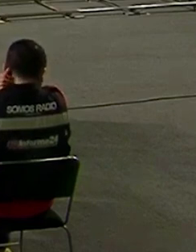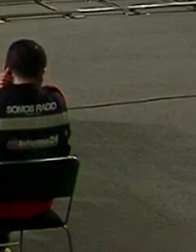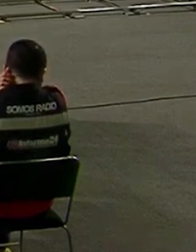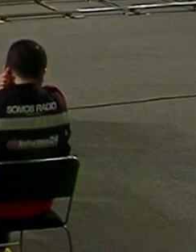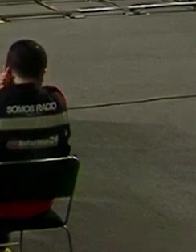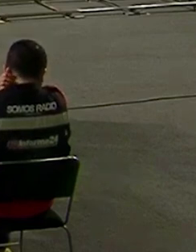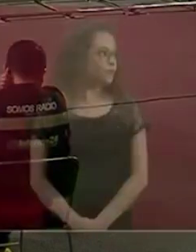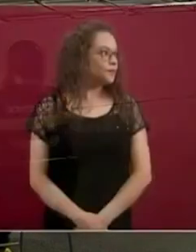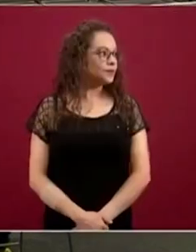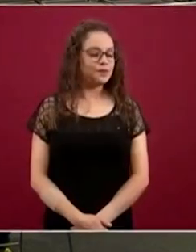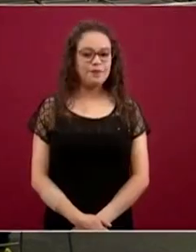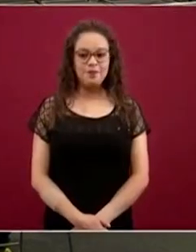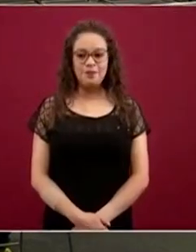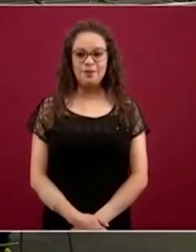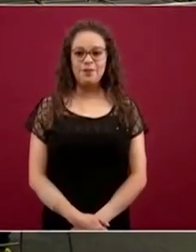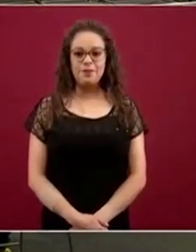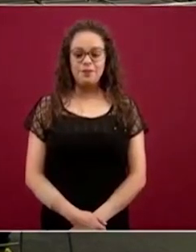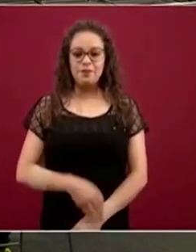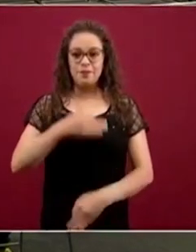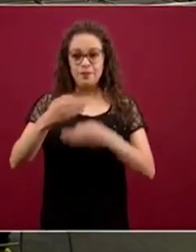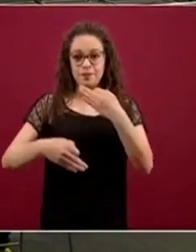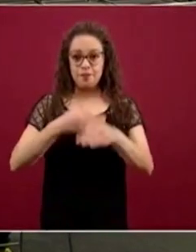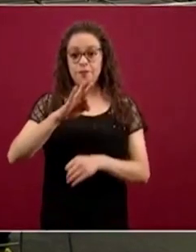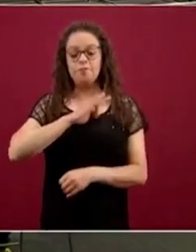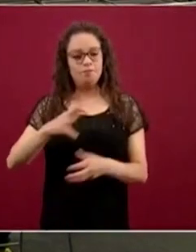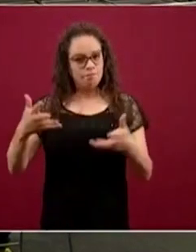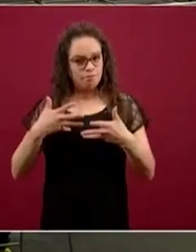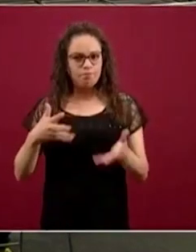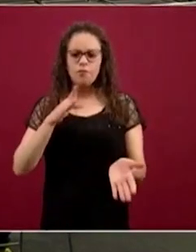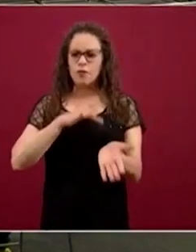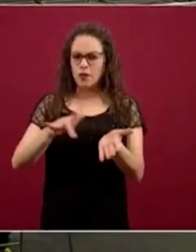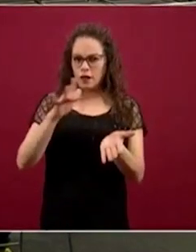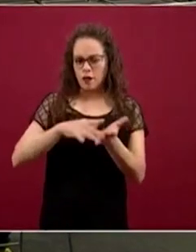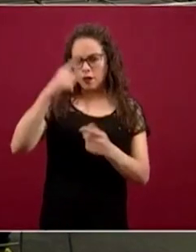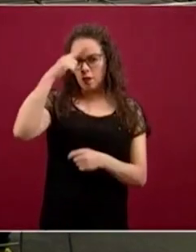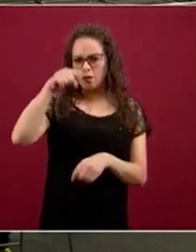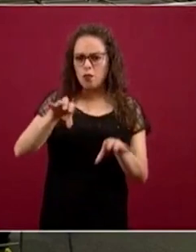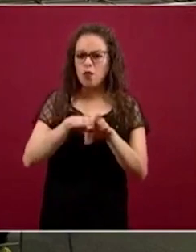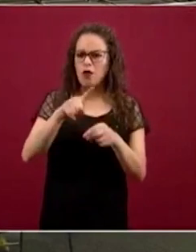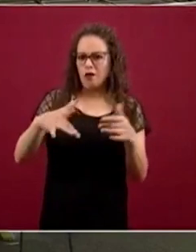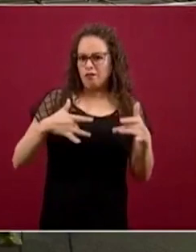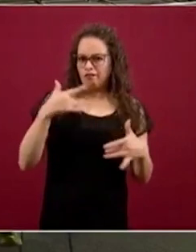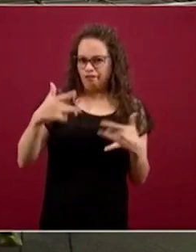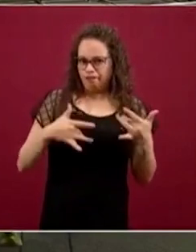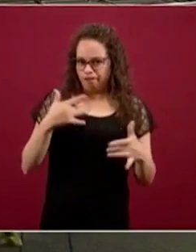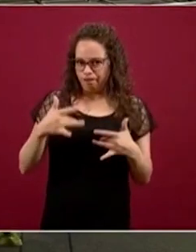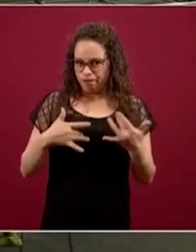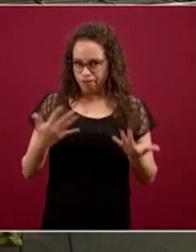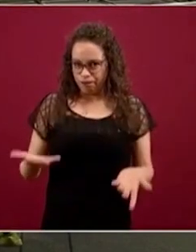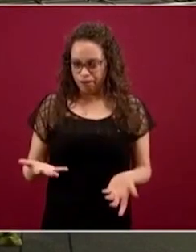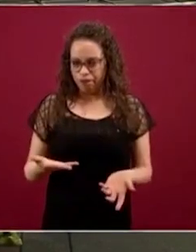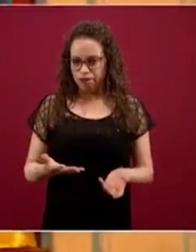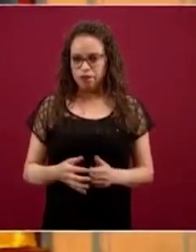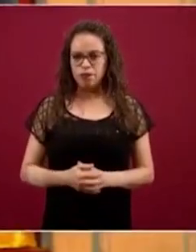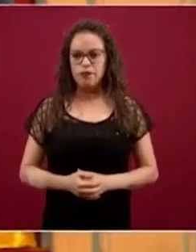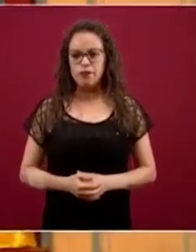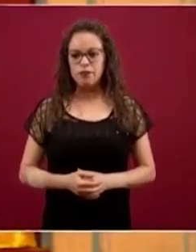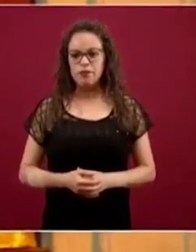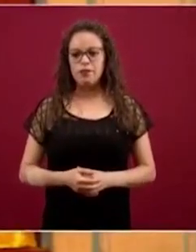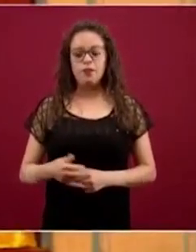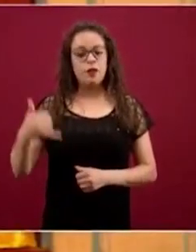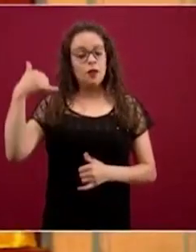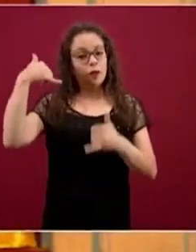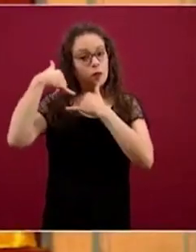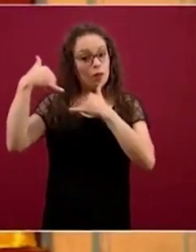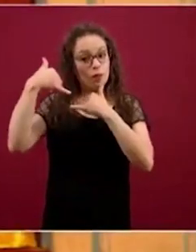pudiera tener este apoyo emocional, siete mil 569 de las personas que llamaron